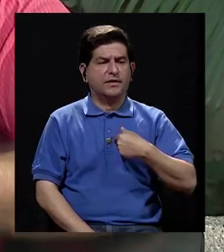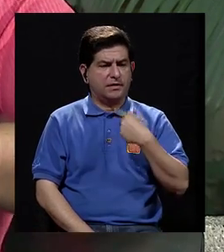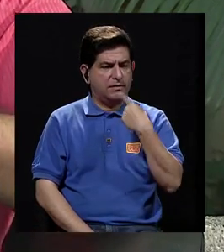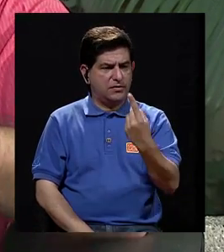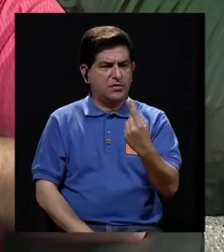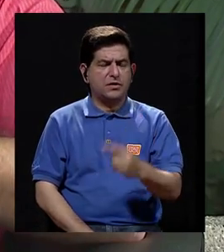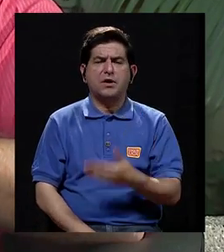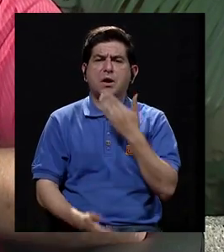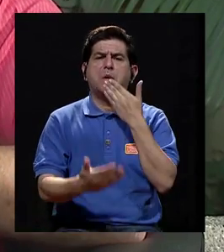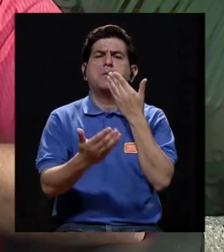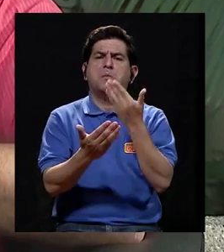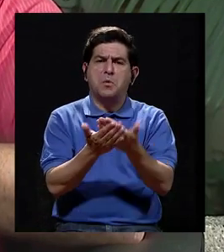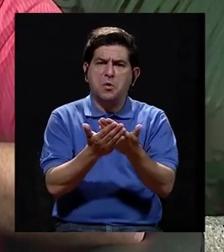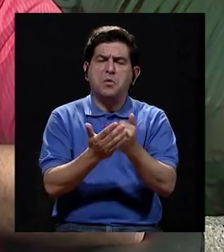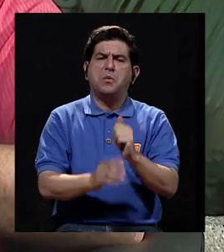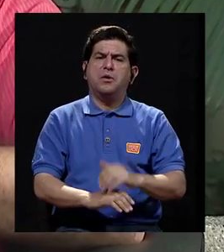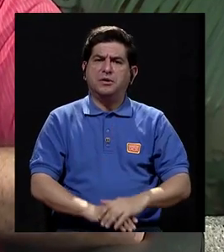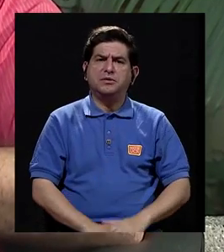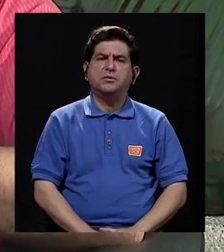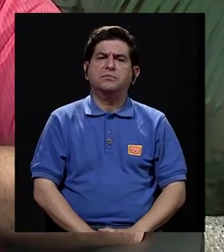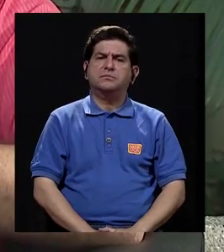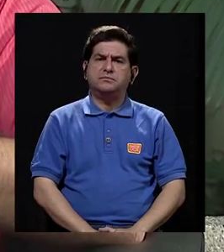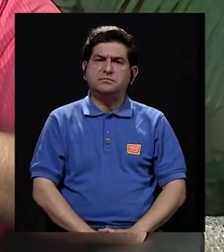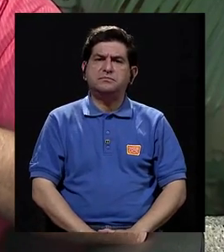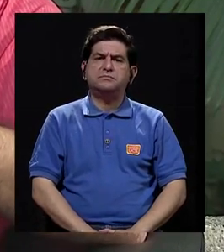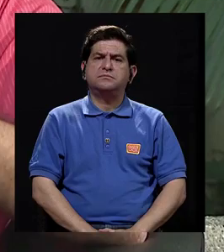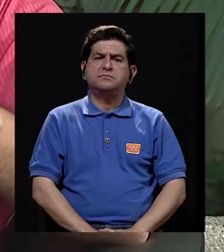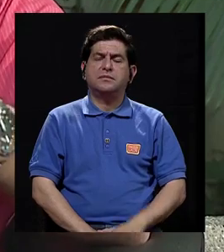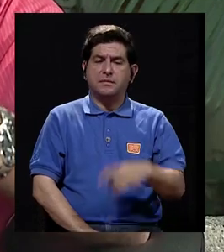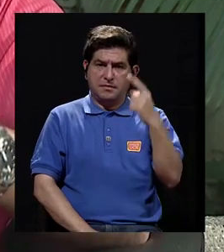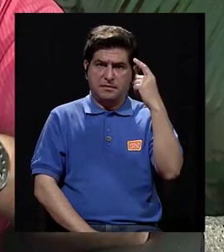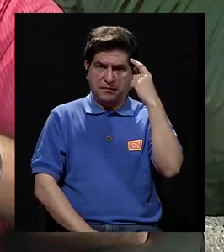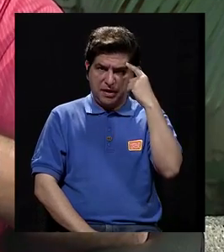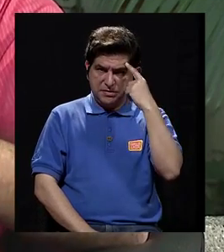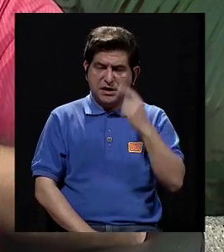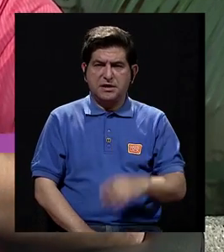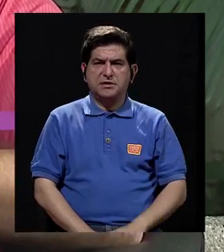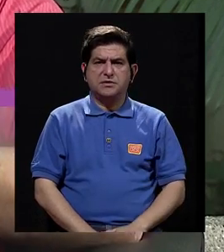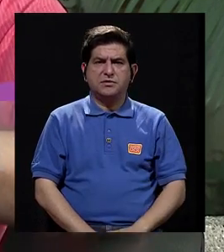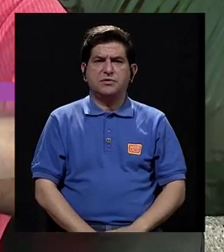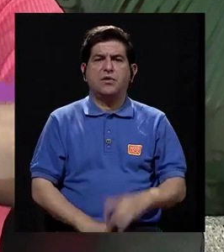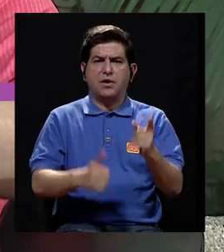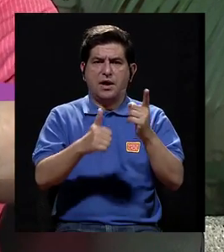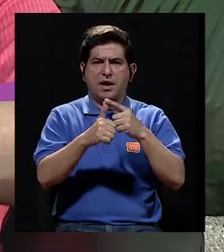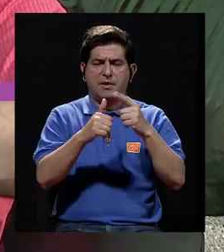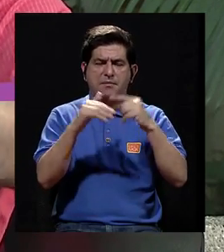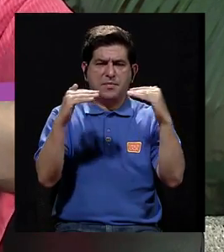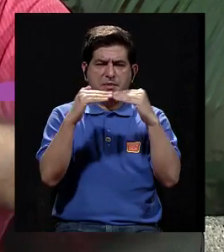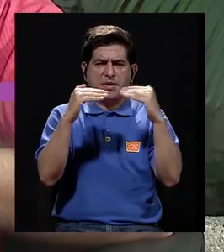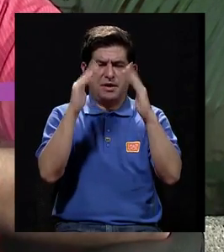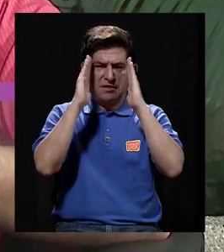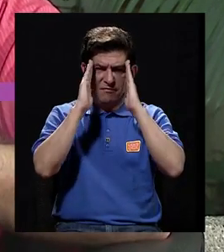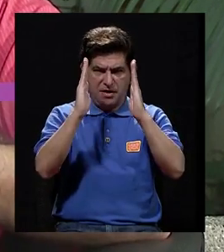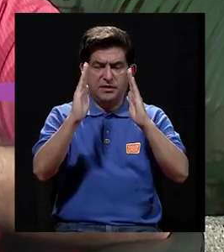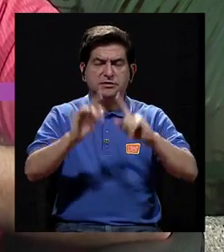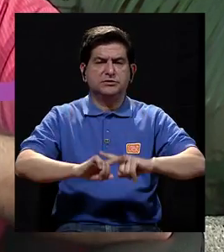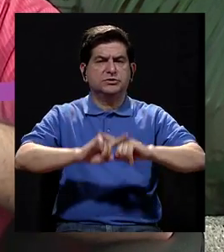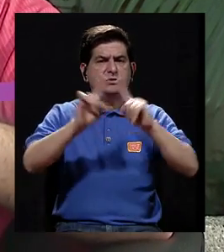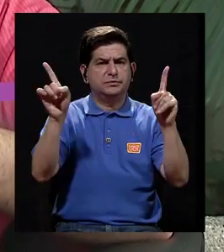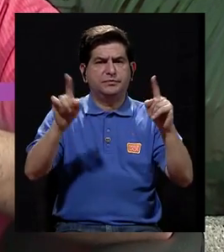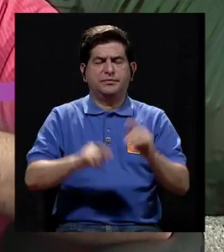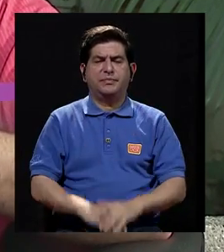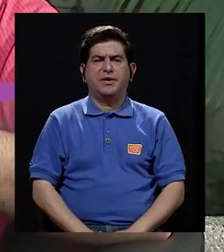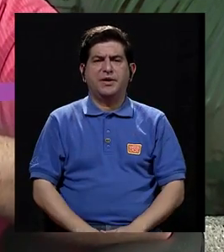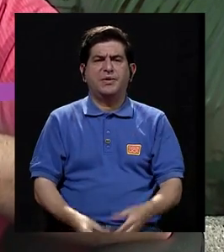diría que es muy bueno a nivel, digamos, de primer nivel, ¿verdad? La atención, todo lo que se busca. Sin